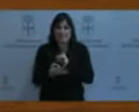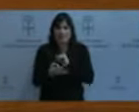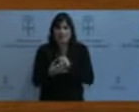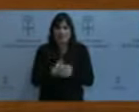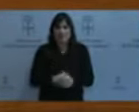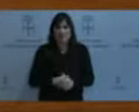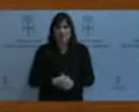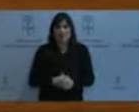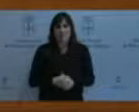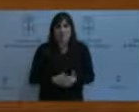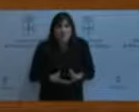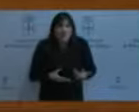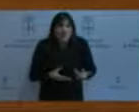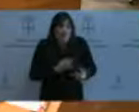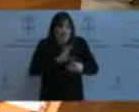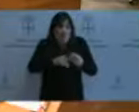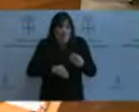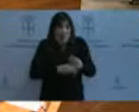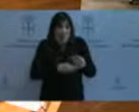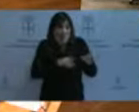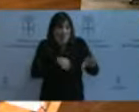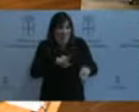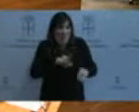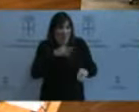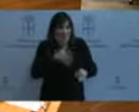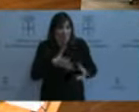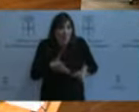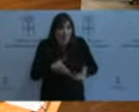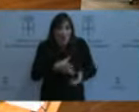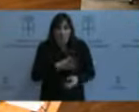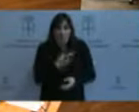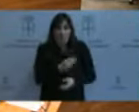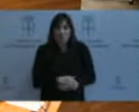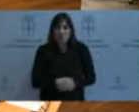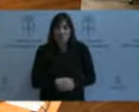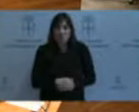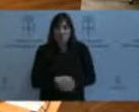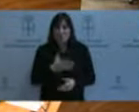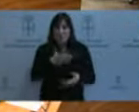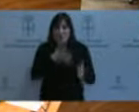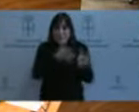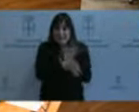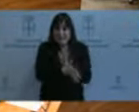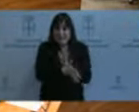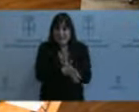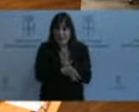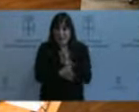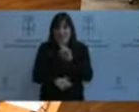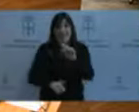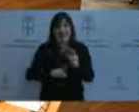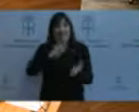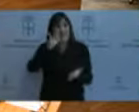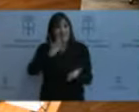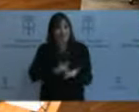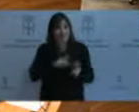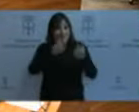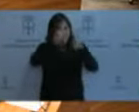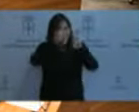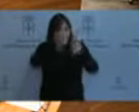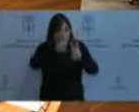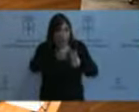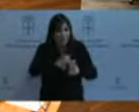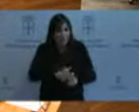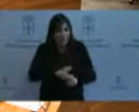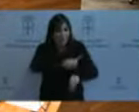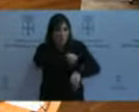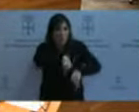nuestra enmienda. Que existe una enorme variabilidad a la hora de poder analizar lo que significa una hora lectiva. Una